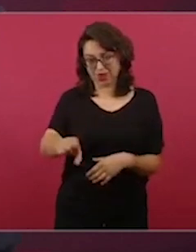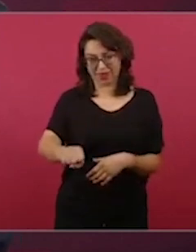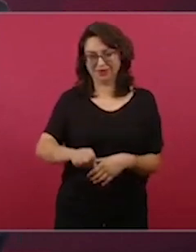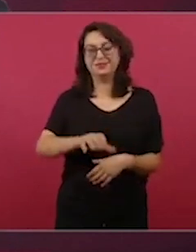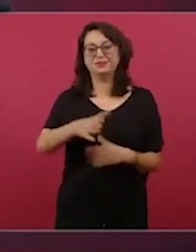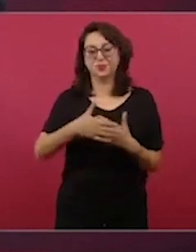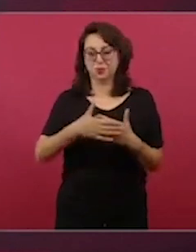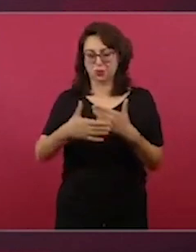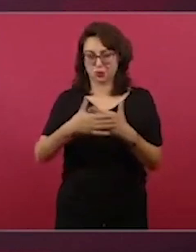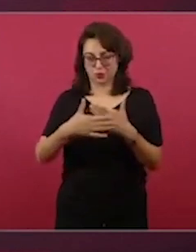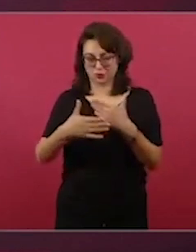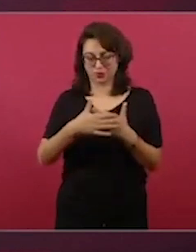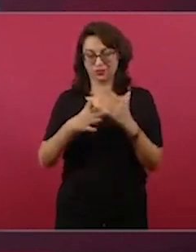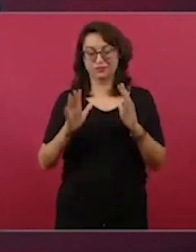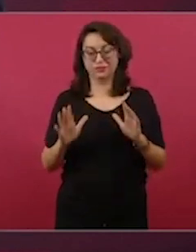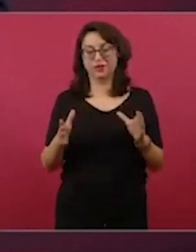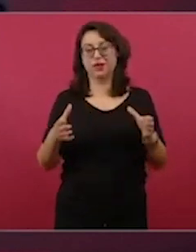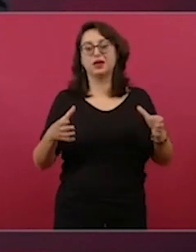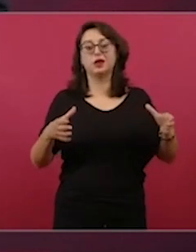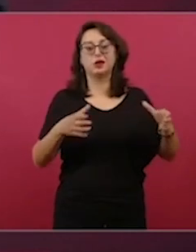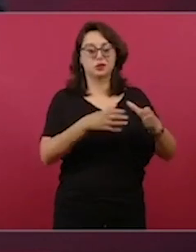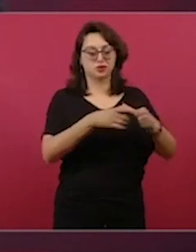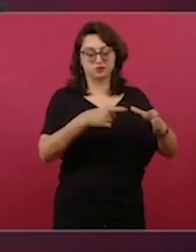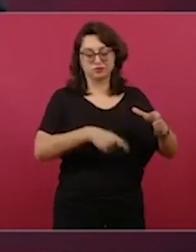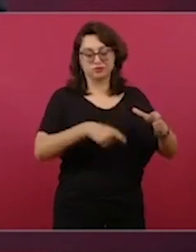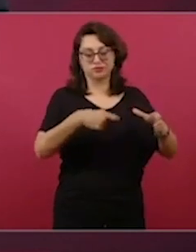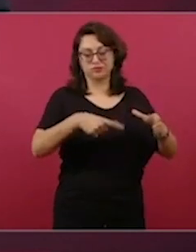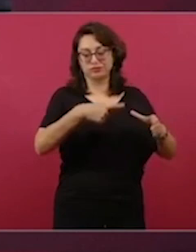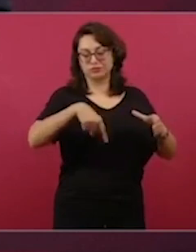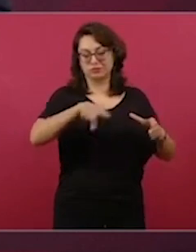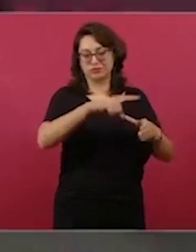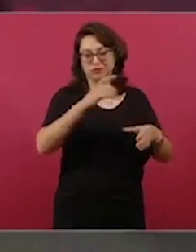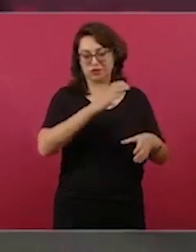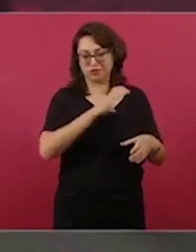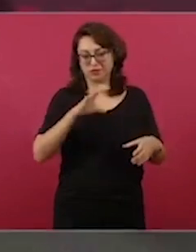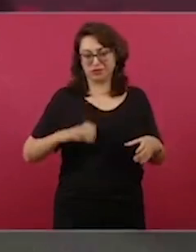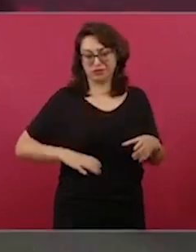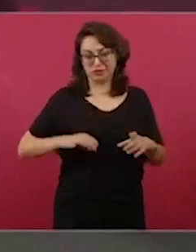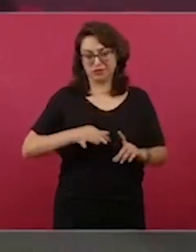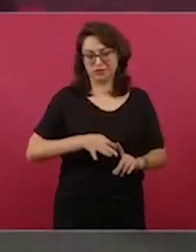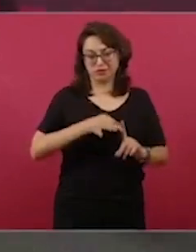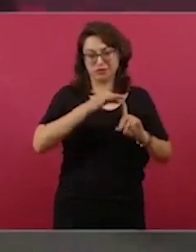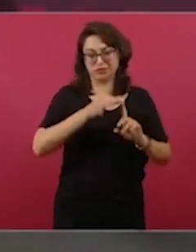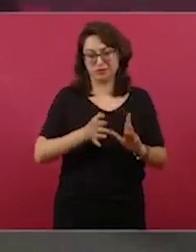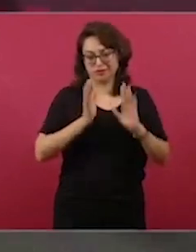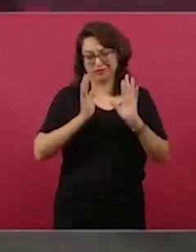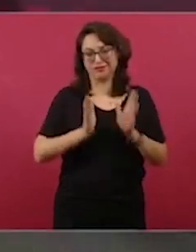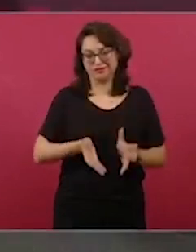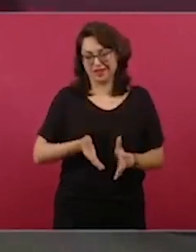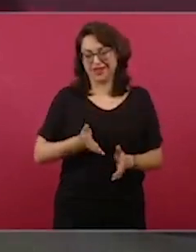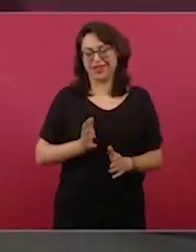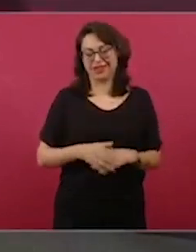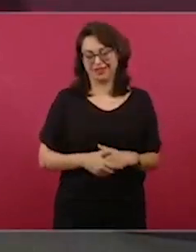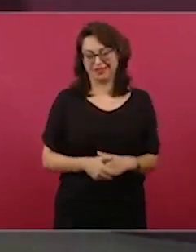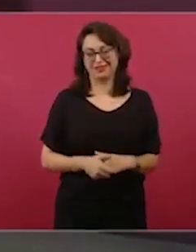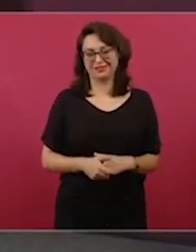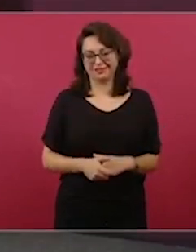Ya lo decidieron los oligarcas, estos mismos, estos mismos, los